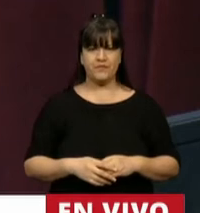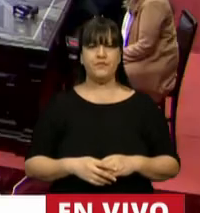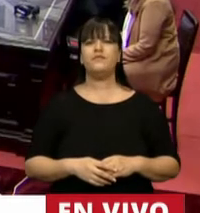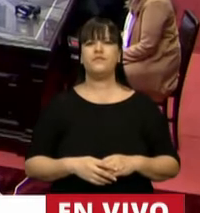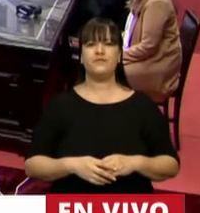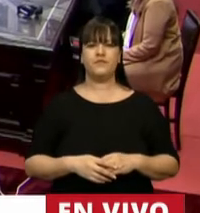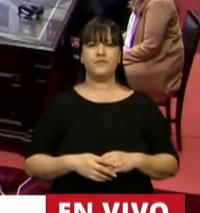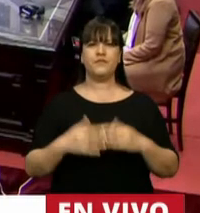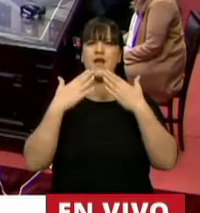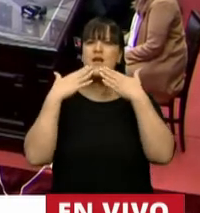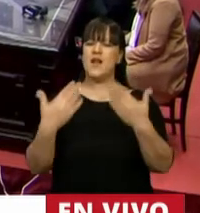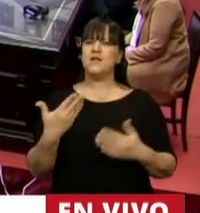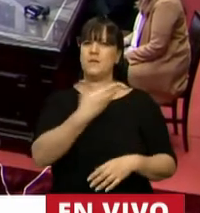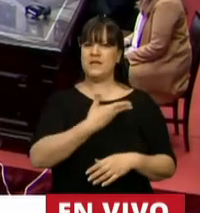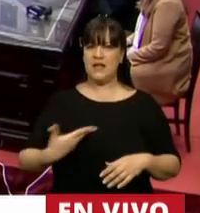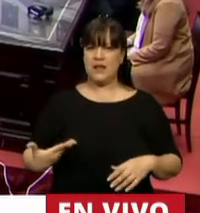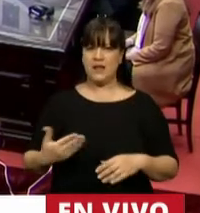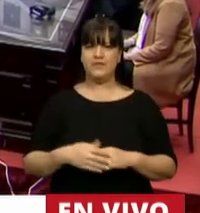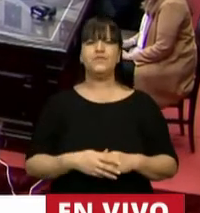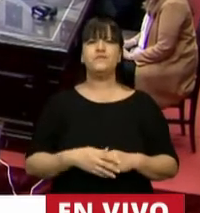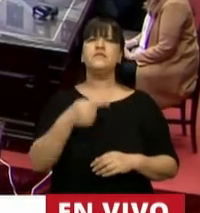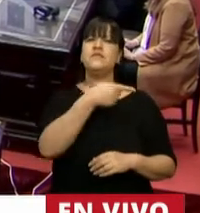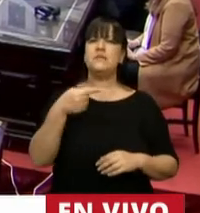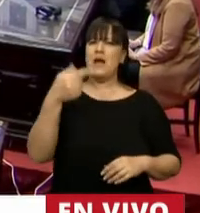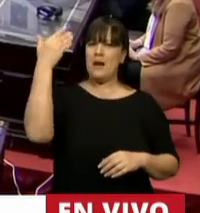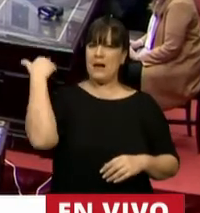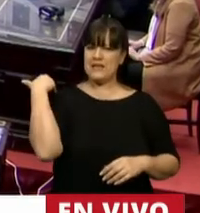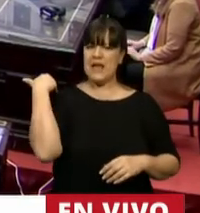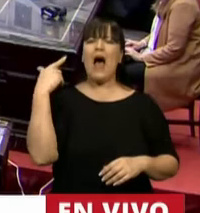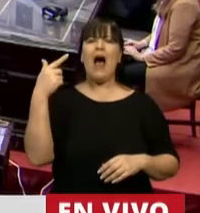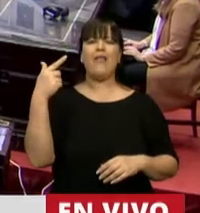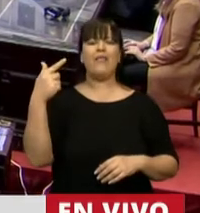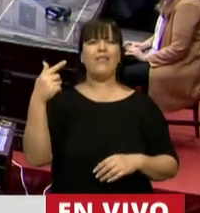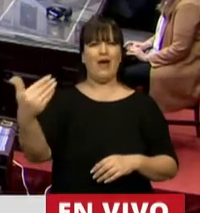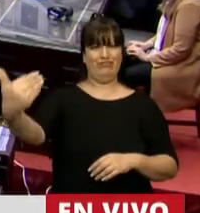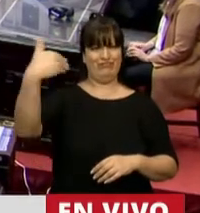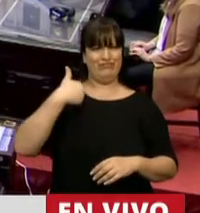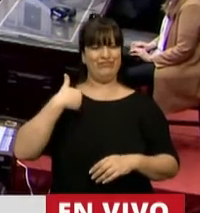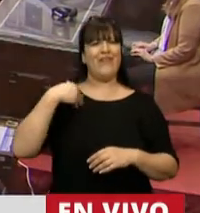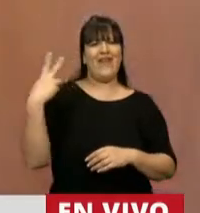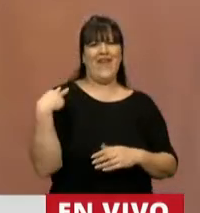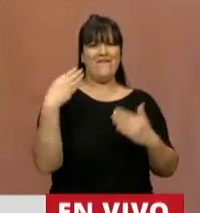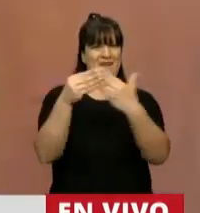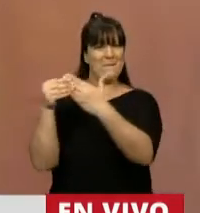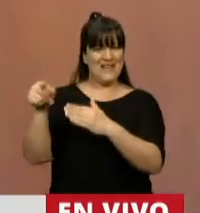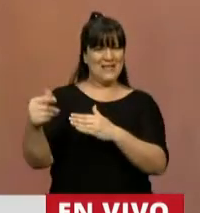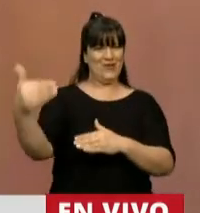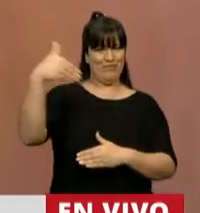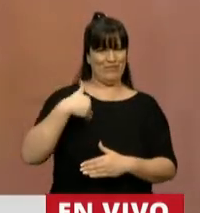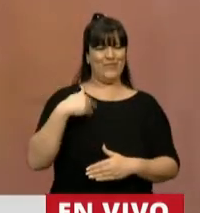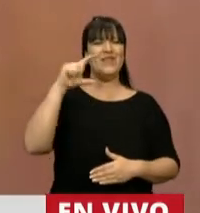Gracias, señor presidente. La semana pasada nos estuvo visitando el jefe de Gabinete de Ministros, Santiago Cafiero.